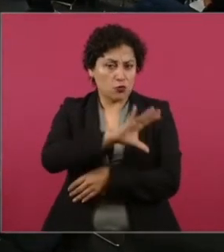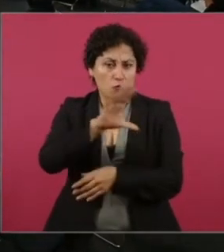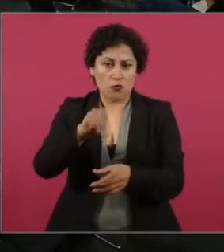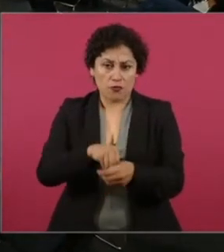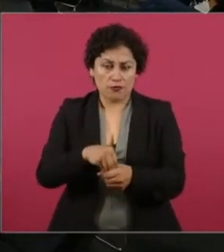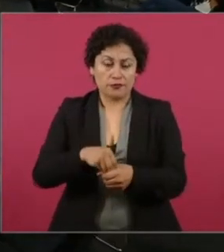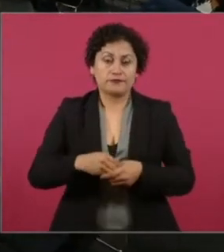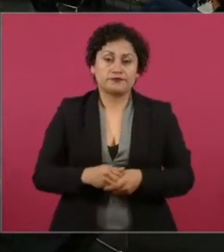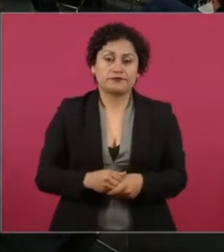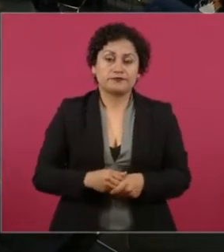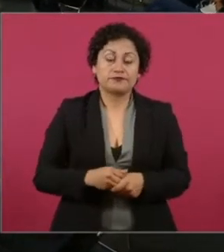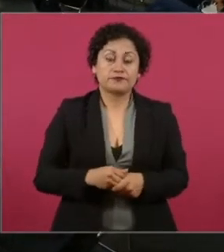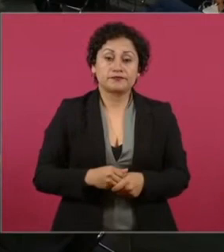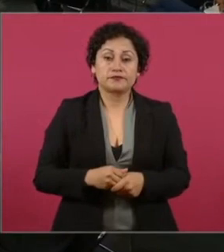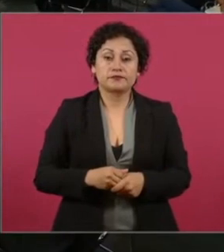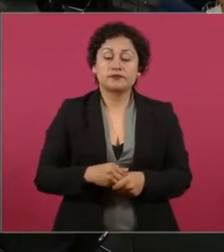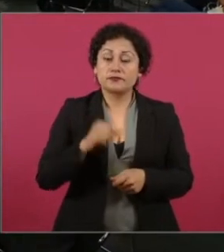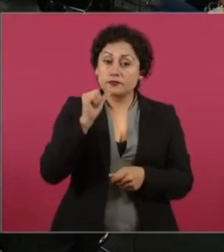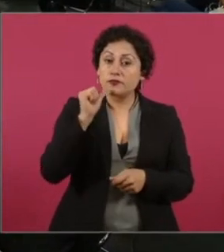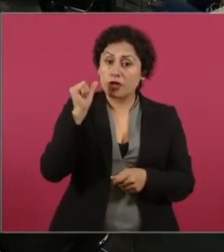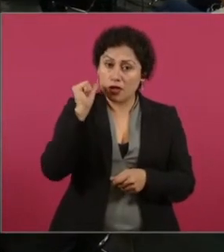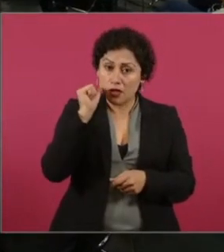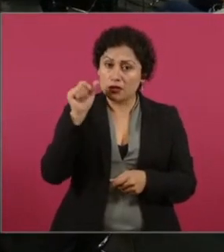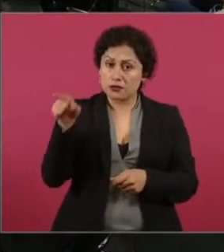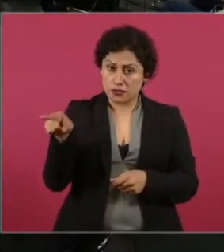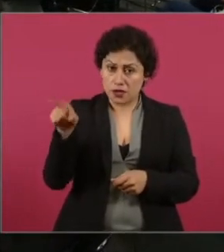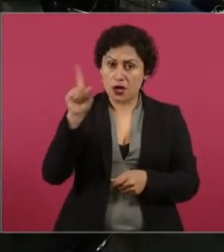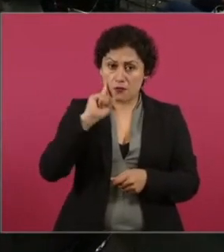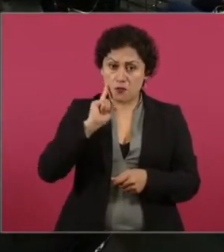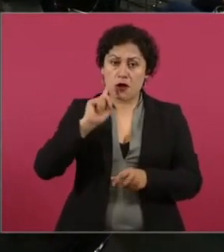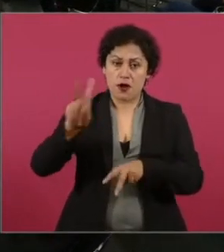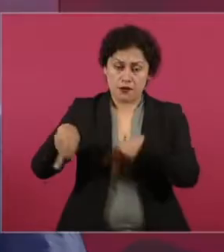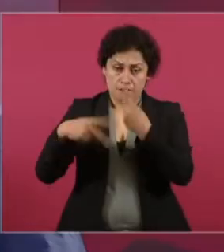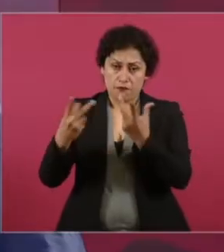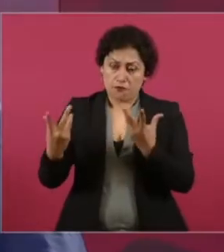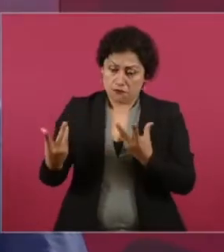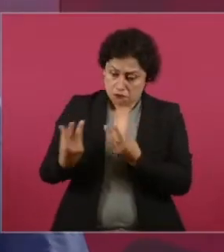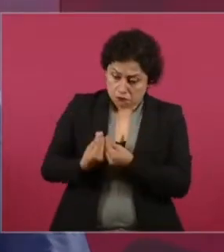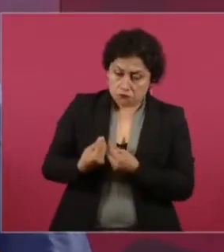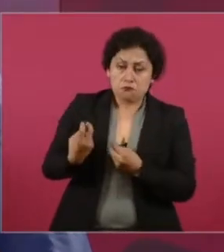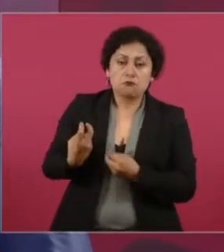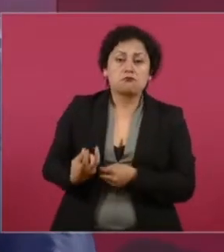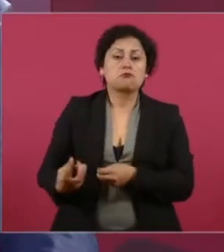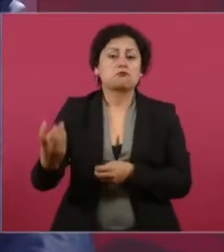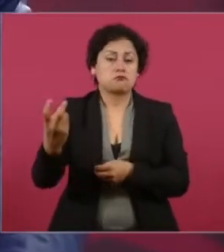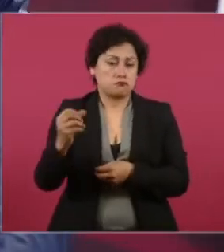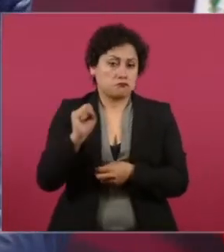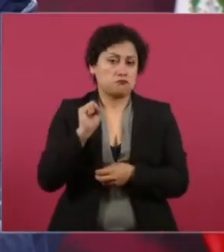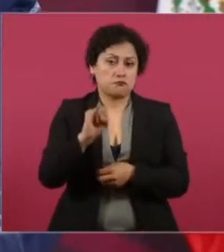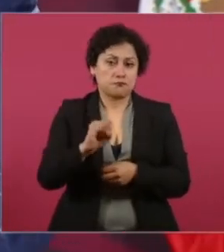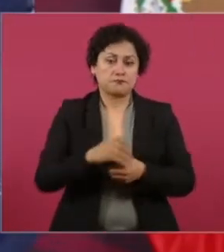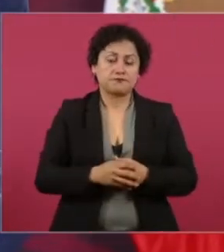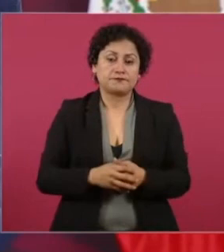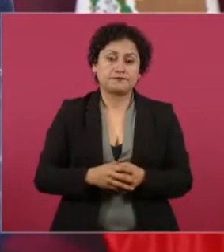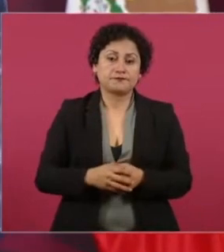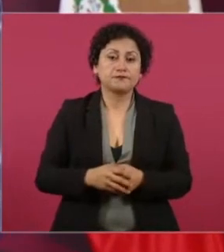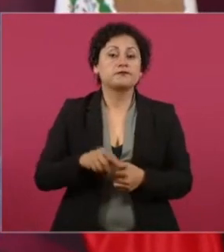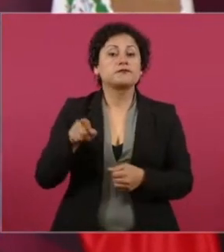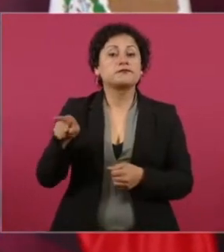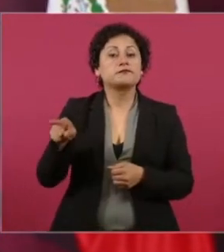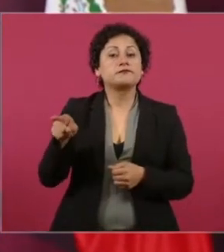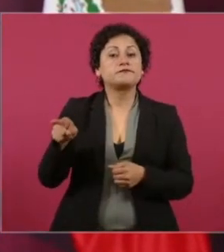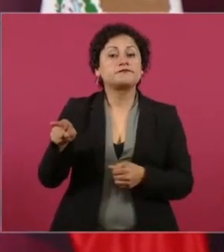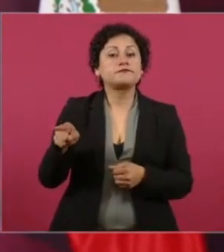Vamos, ayer estuvo ella con nosotros, nos acompañó, ella va a tomar posición